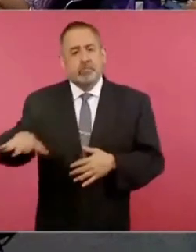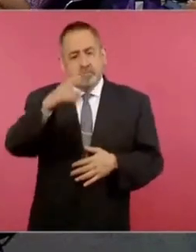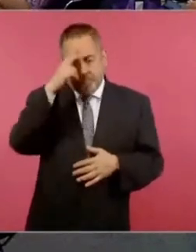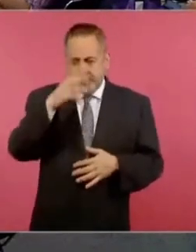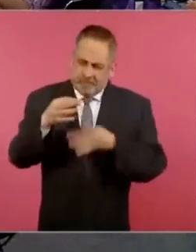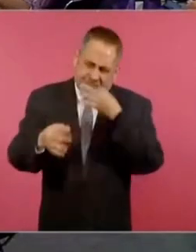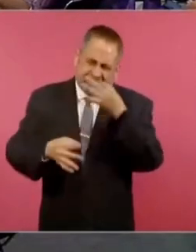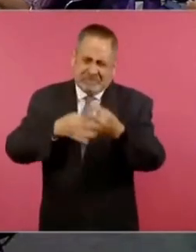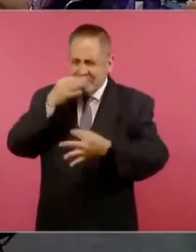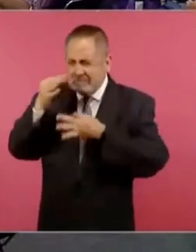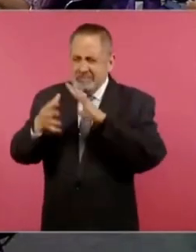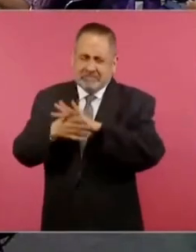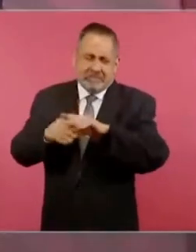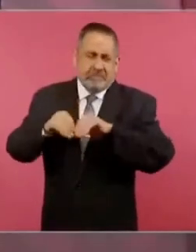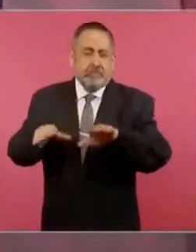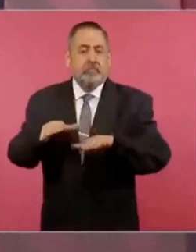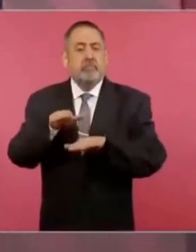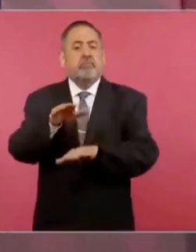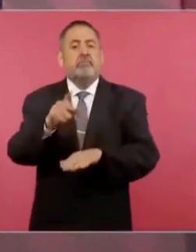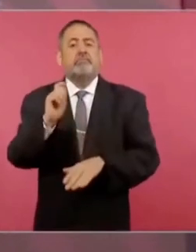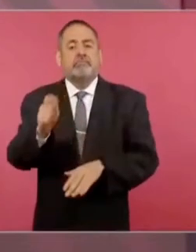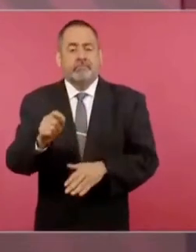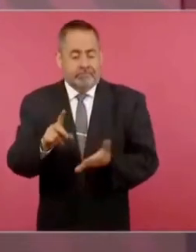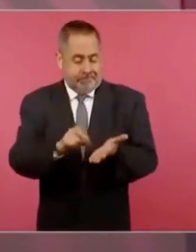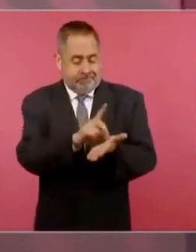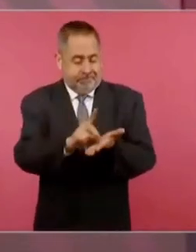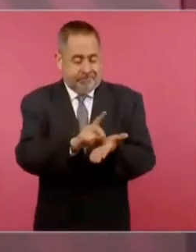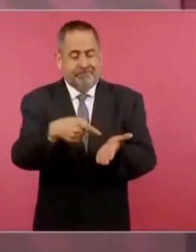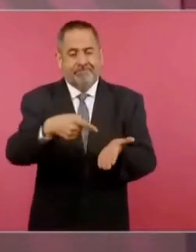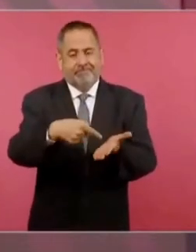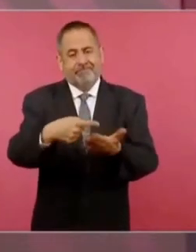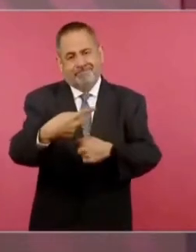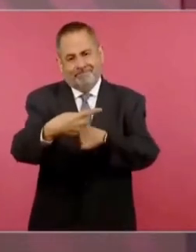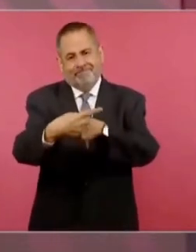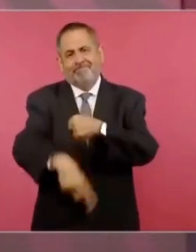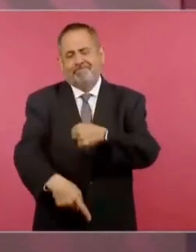sobre el daño de las drogas,